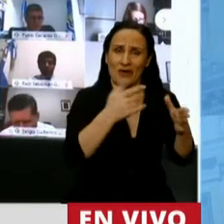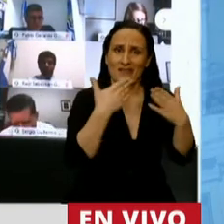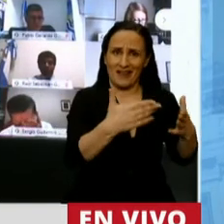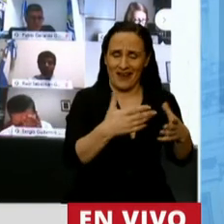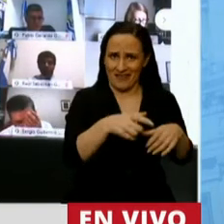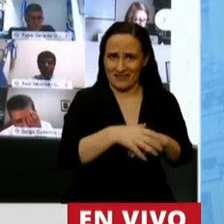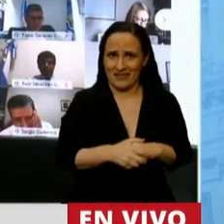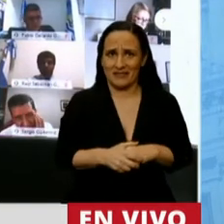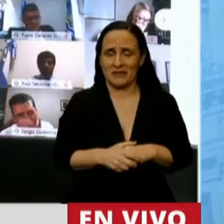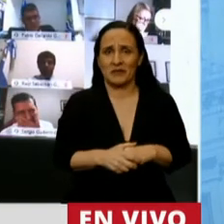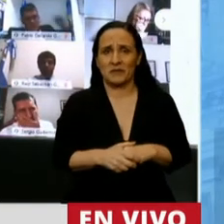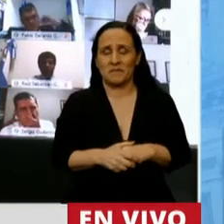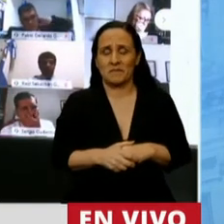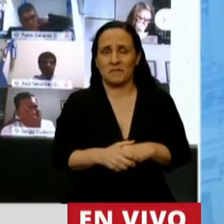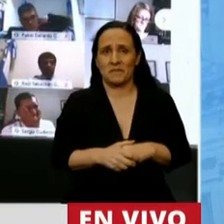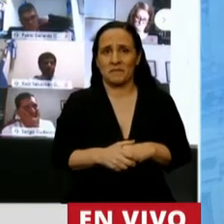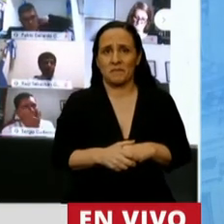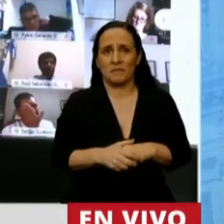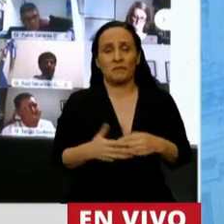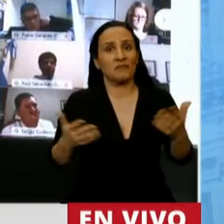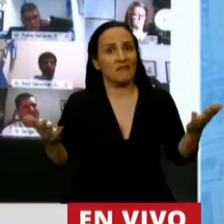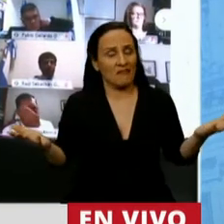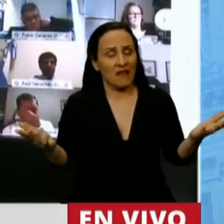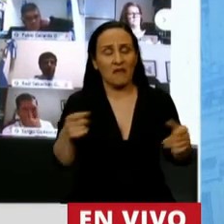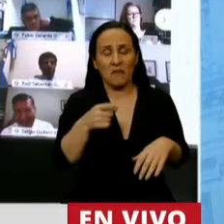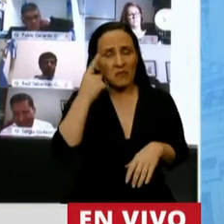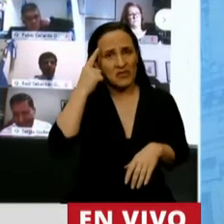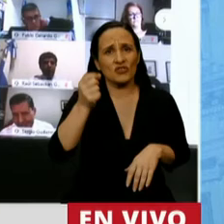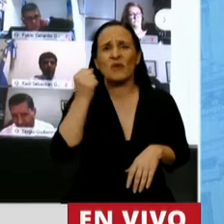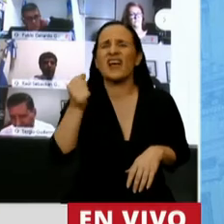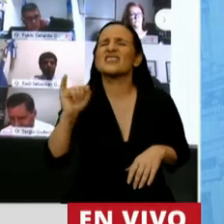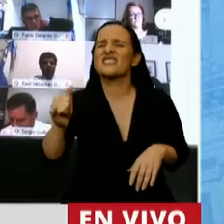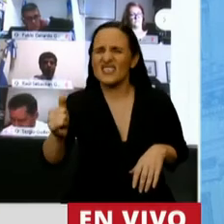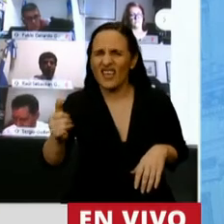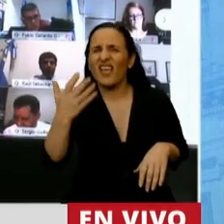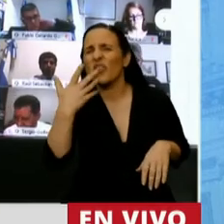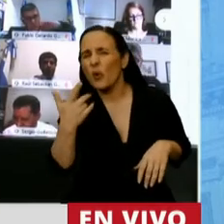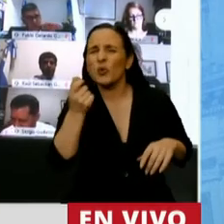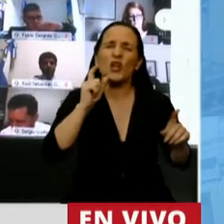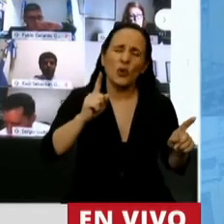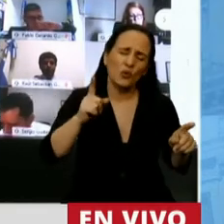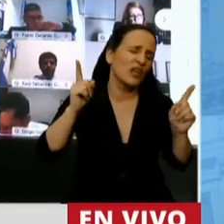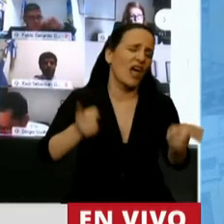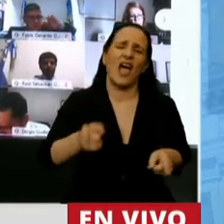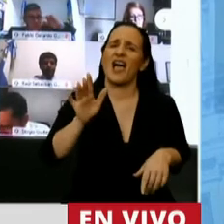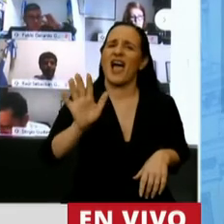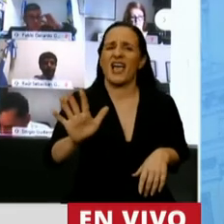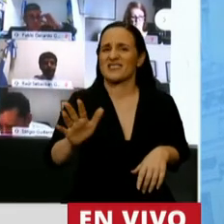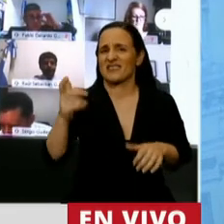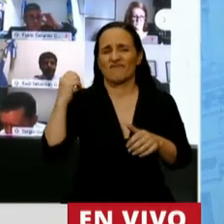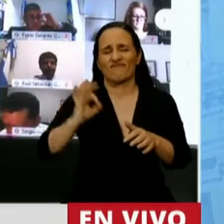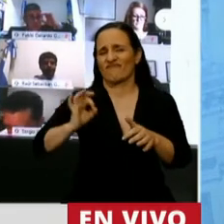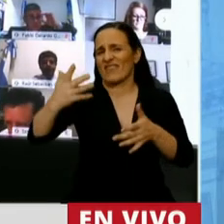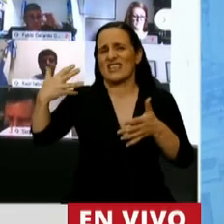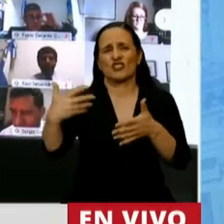Argentina. Y me parece que es importante, si les guste o no les guste, es así, y es parte de la historia.